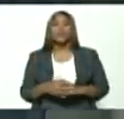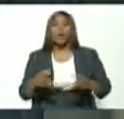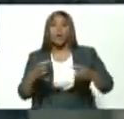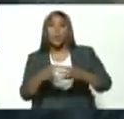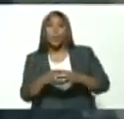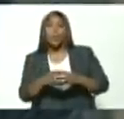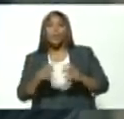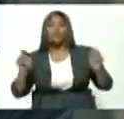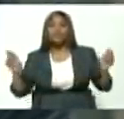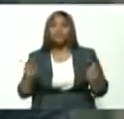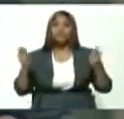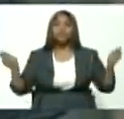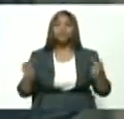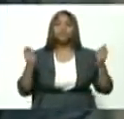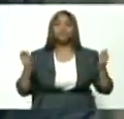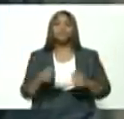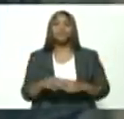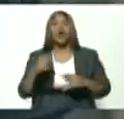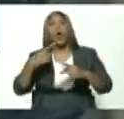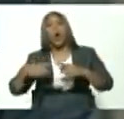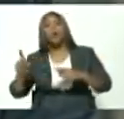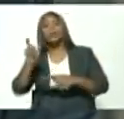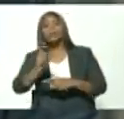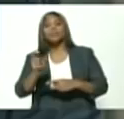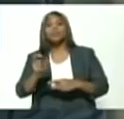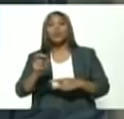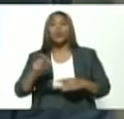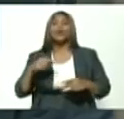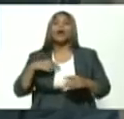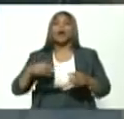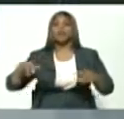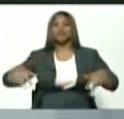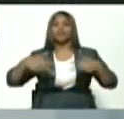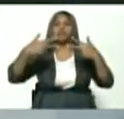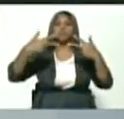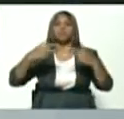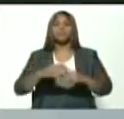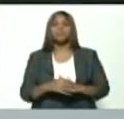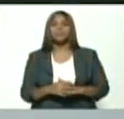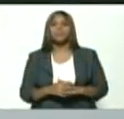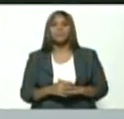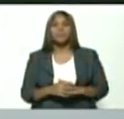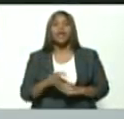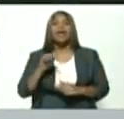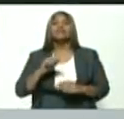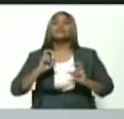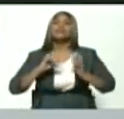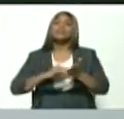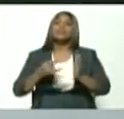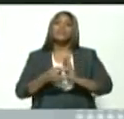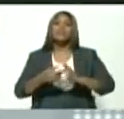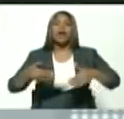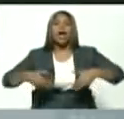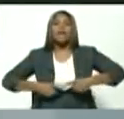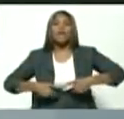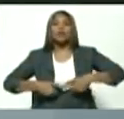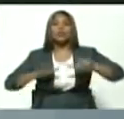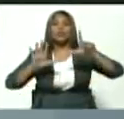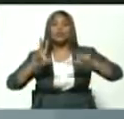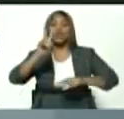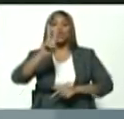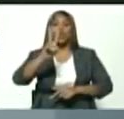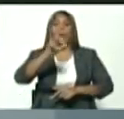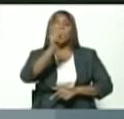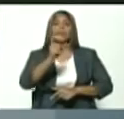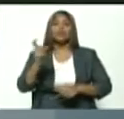El resto está conectado por videoconferencia. Presidente, esto es parte del esfuerzo que se viene haciendo. Son 72 voceros nacionales,